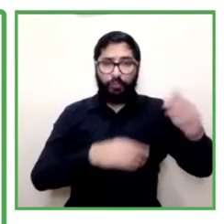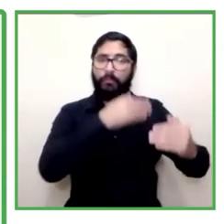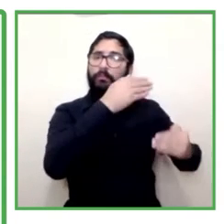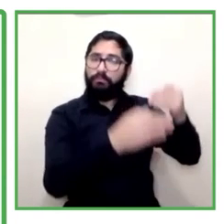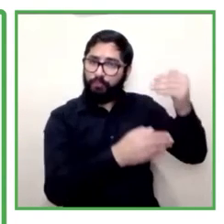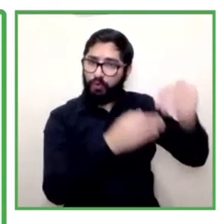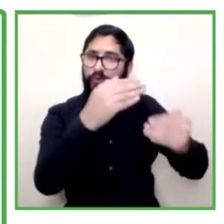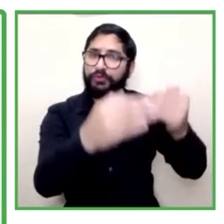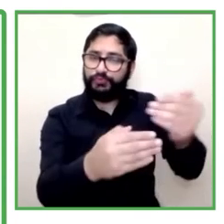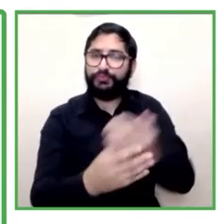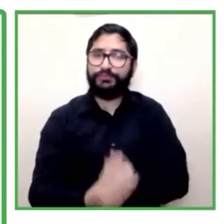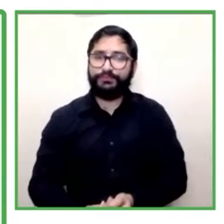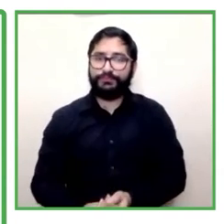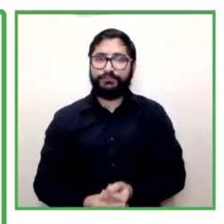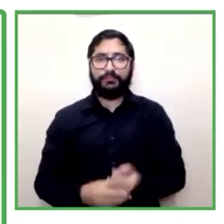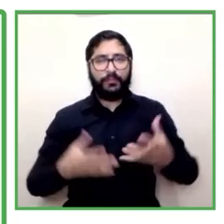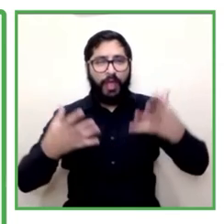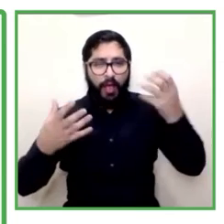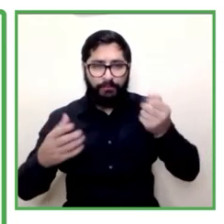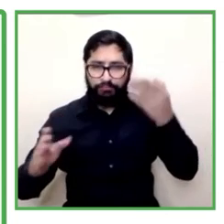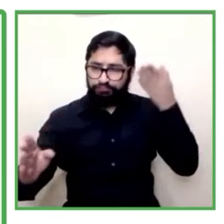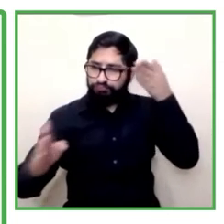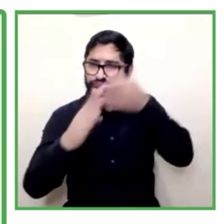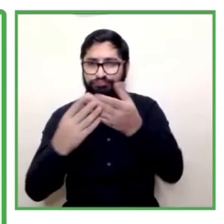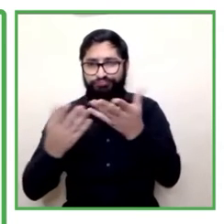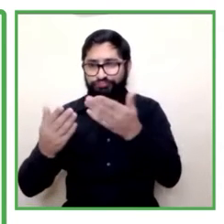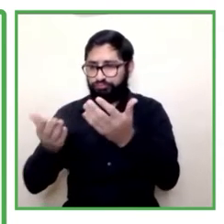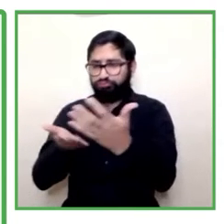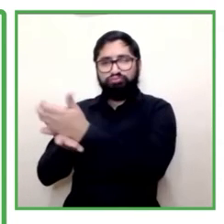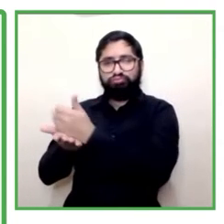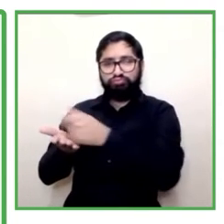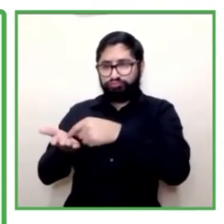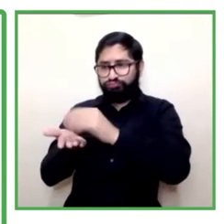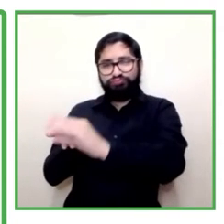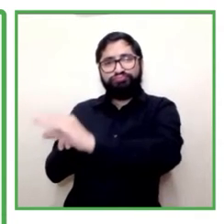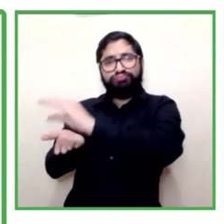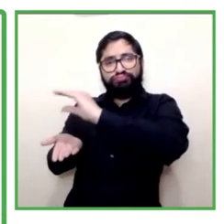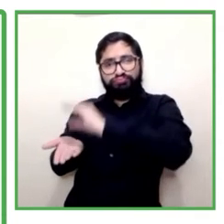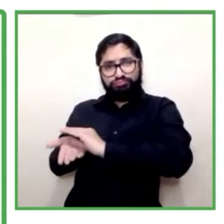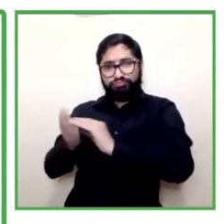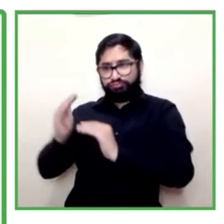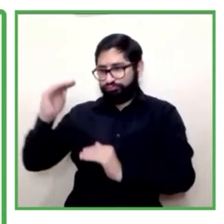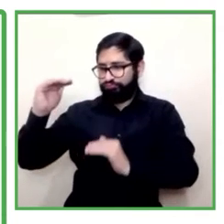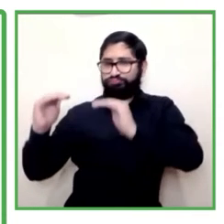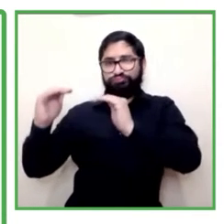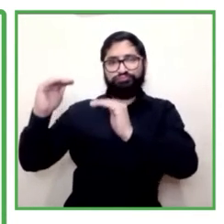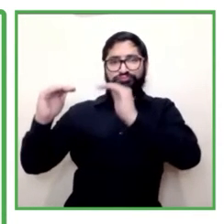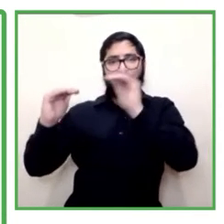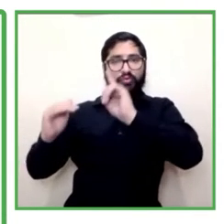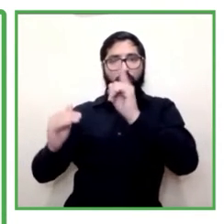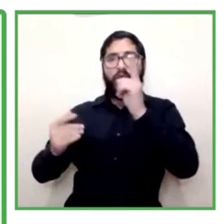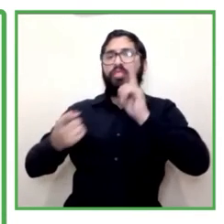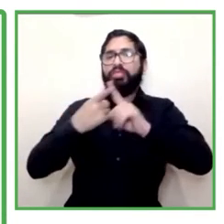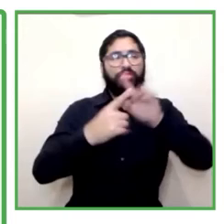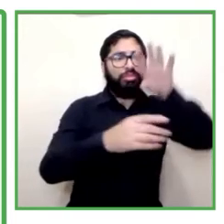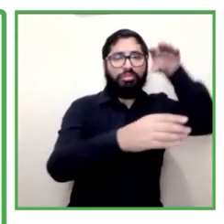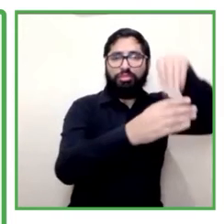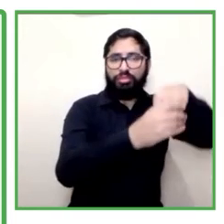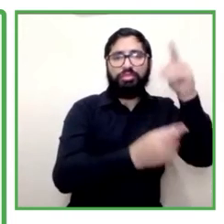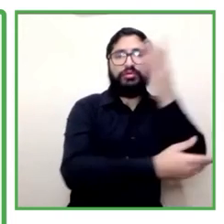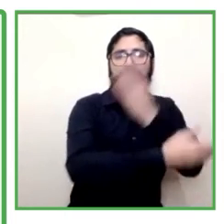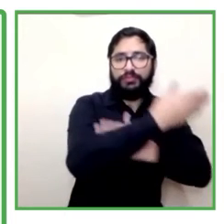y la población con discapacidad no participa con el universo de población convencional sino entre